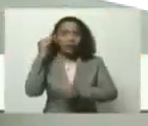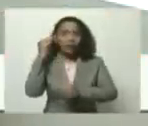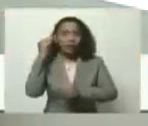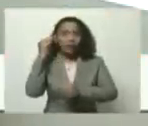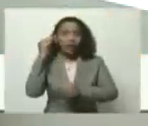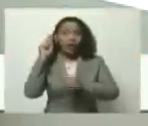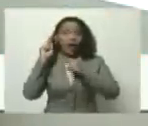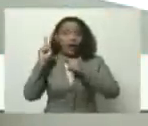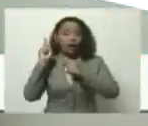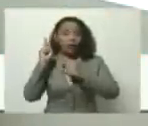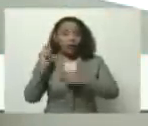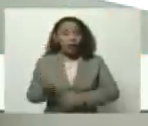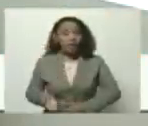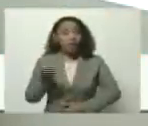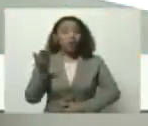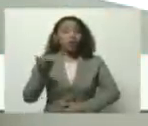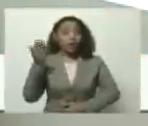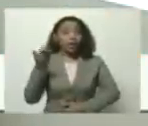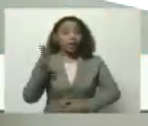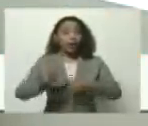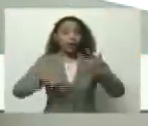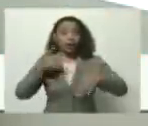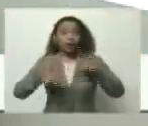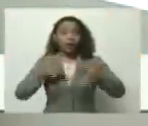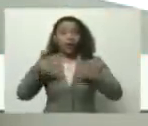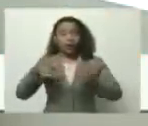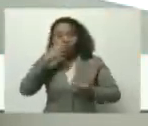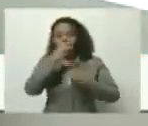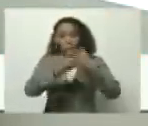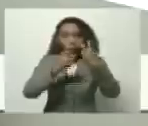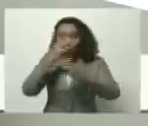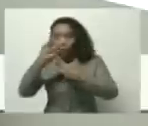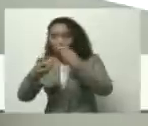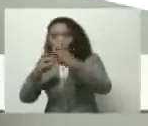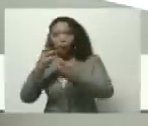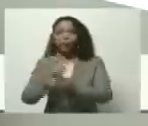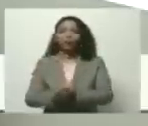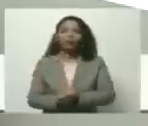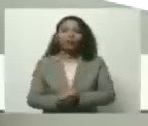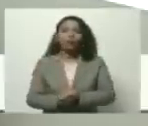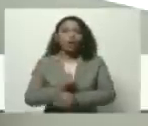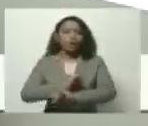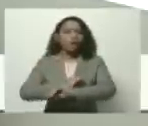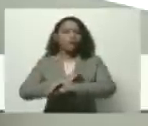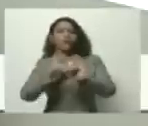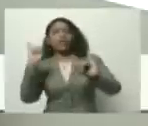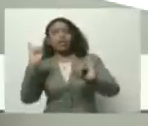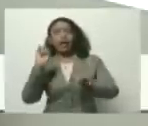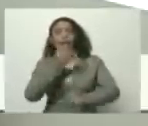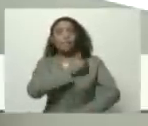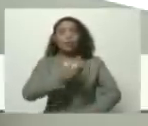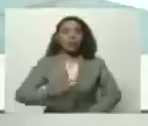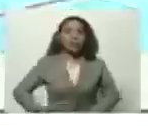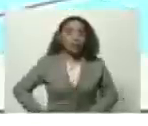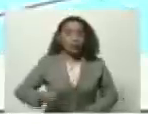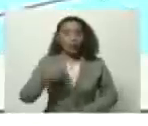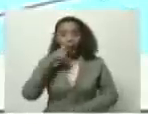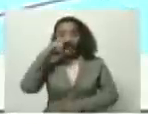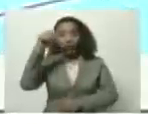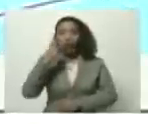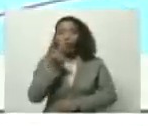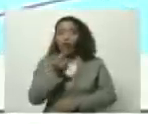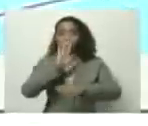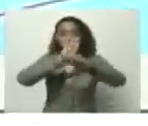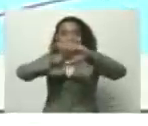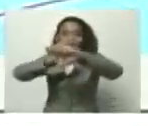de gran impacto en la actividad turística. Finalmente, el presidente Nicolás Maduro ha hecho un llamado a